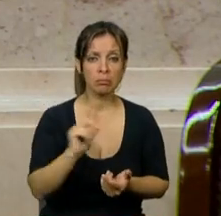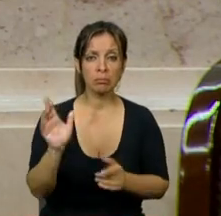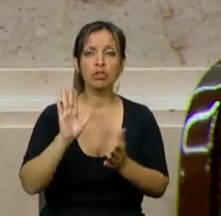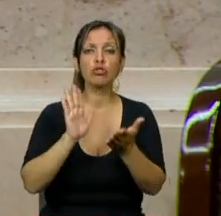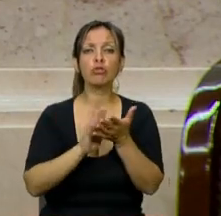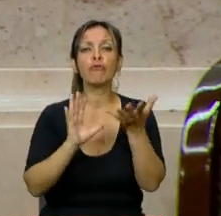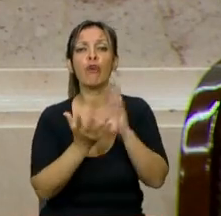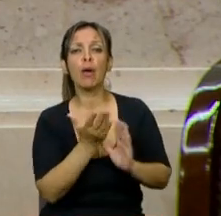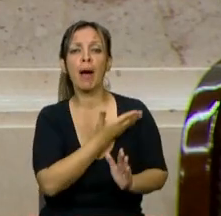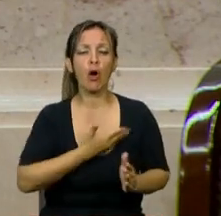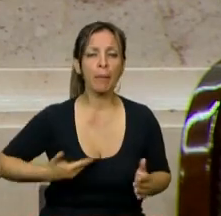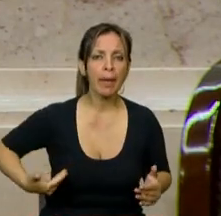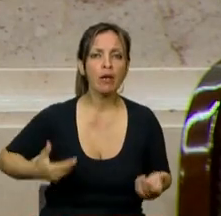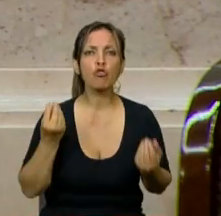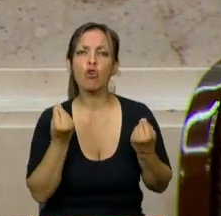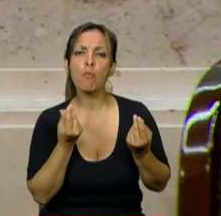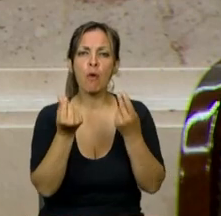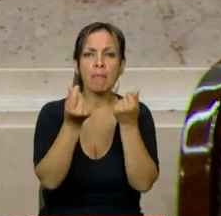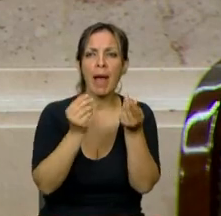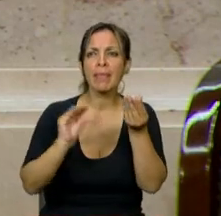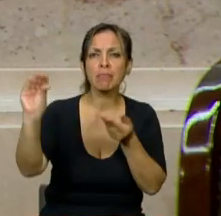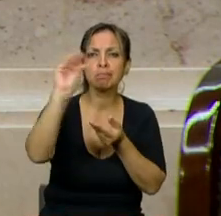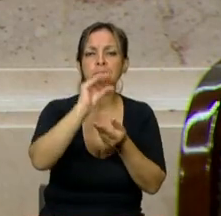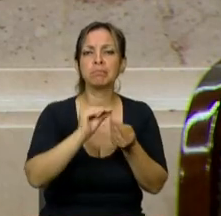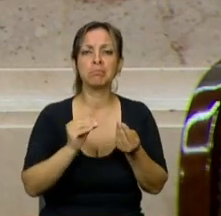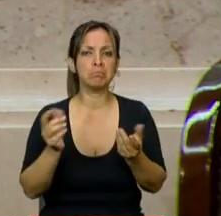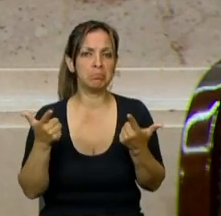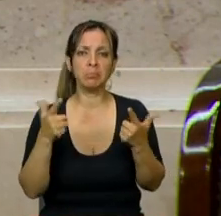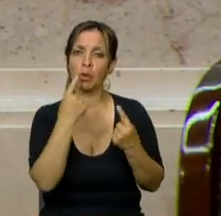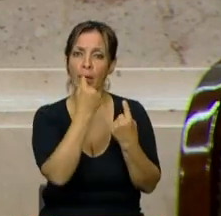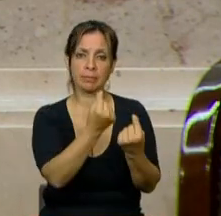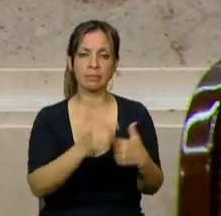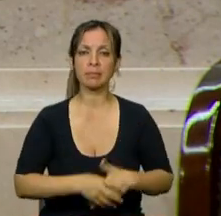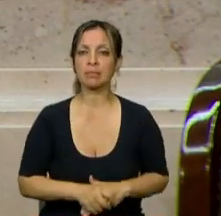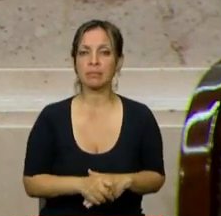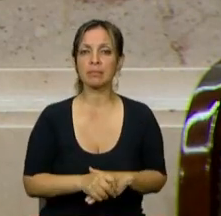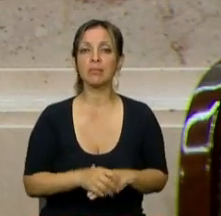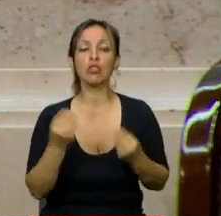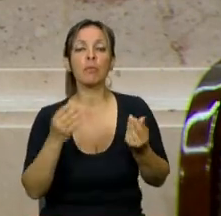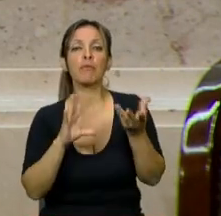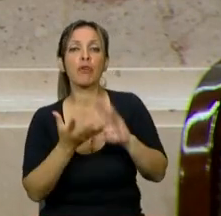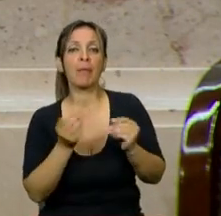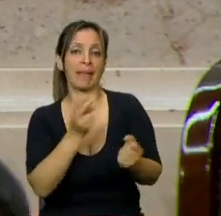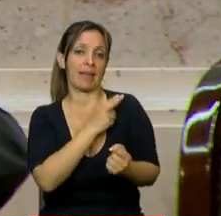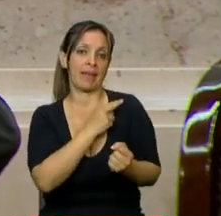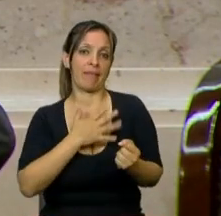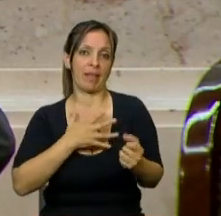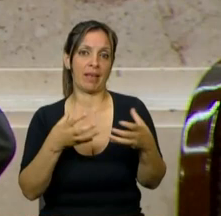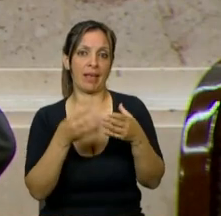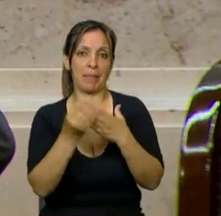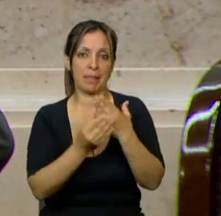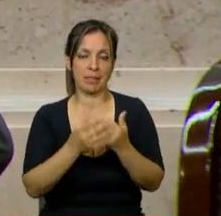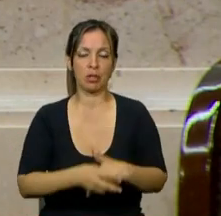actuó nuestro gobierno y cómo actuó nuestro presidente y cómo actuó nuestro jefe de